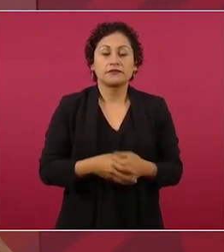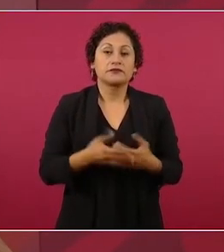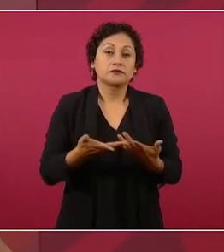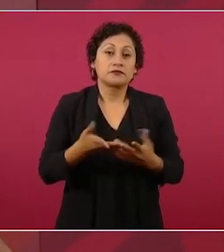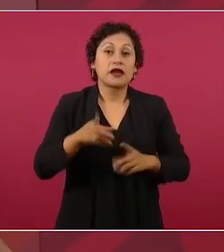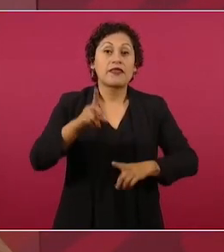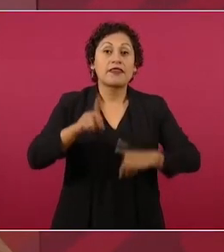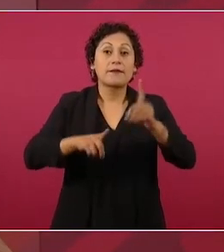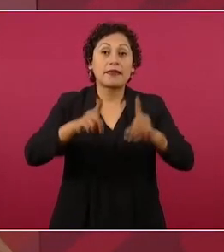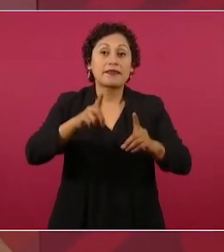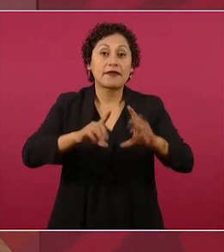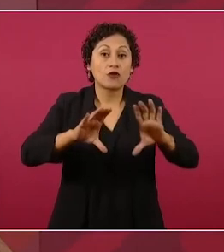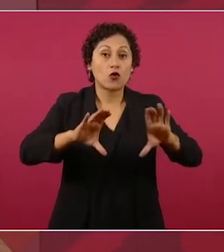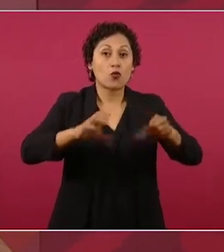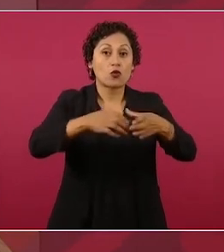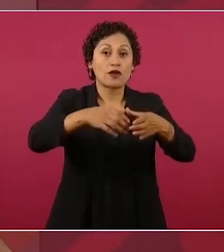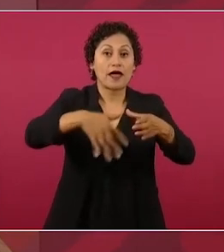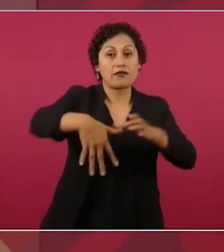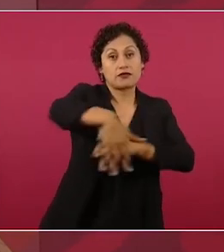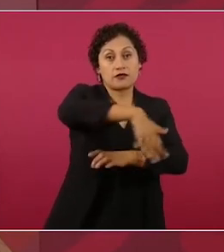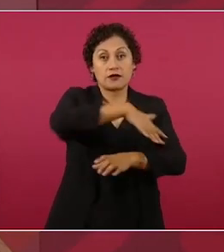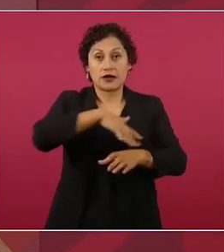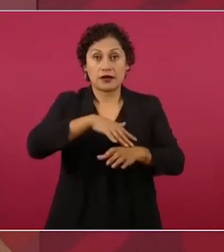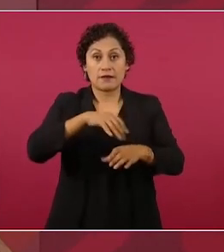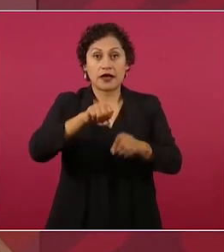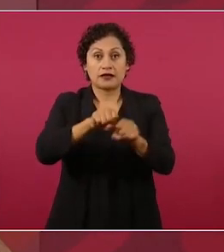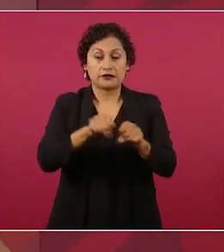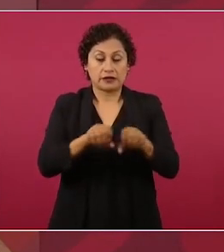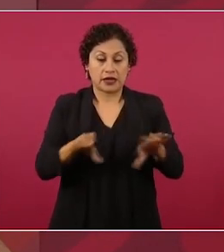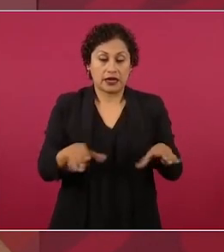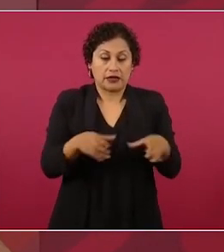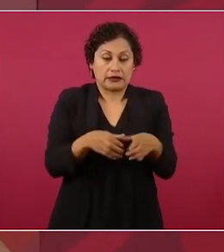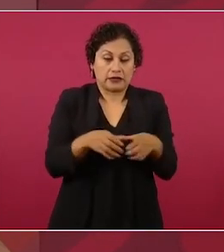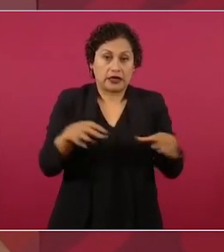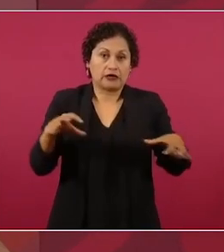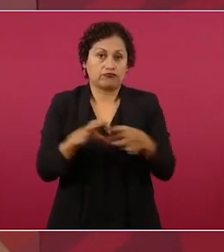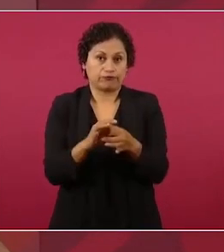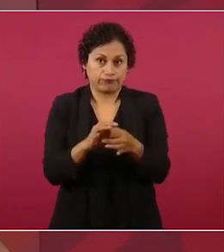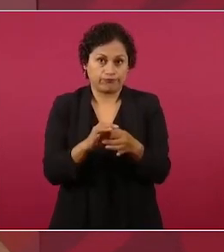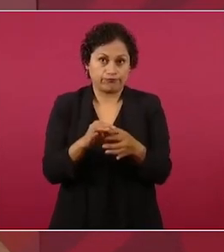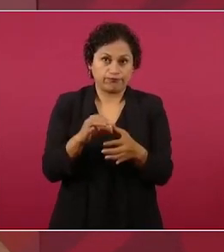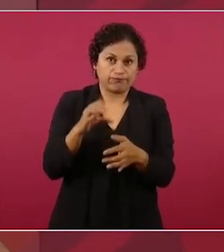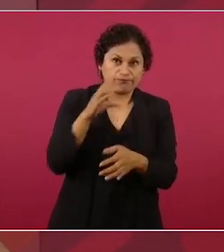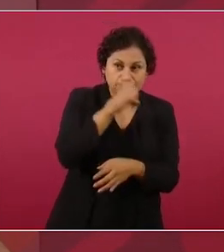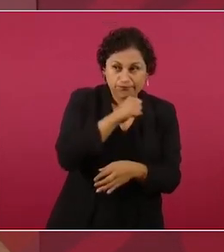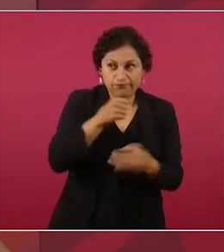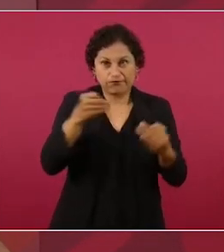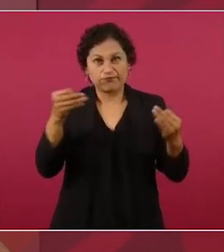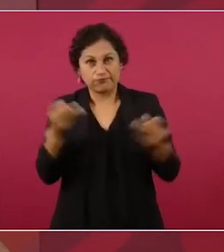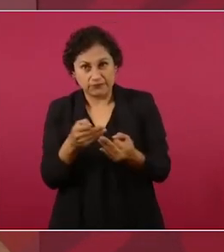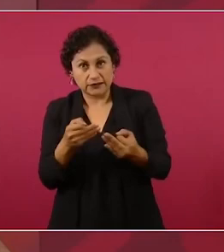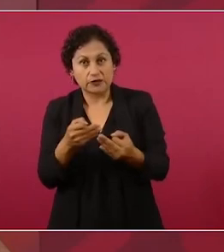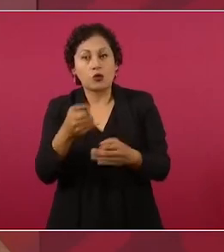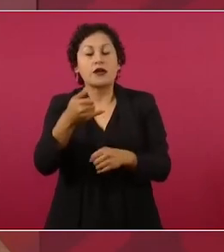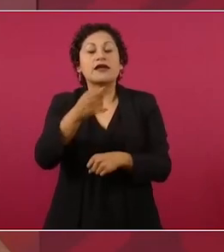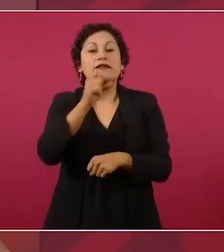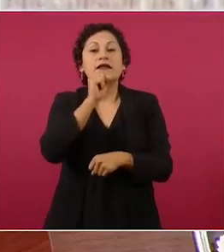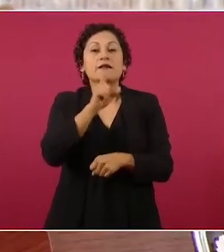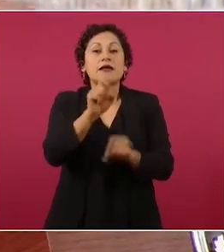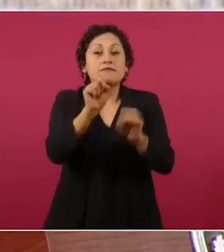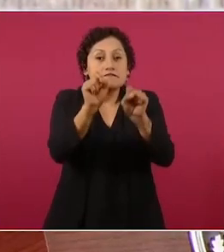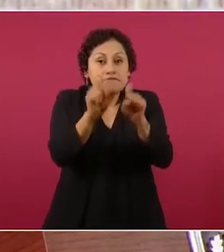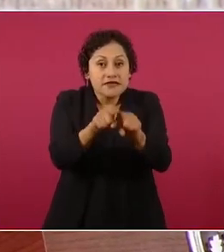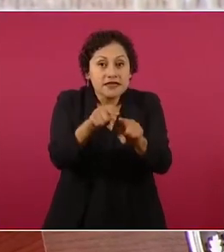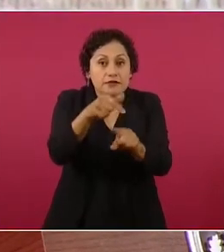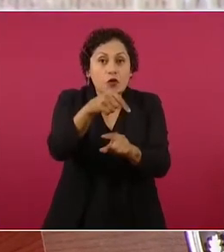y de los materiales de construcción de la